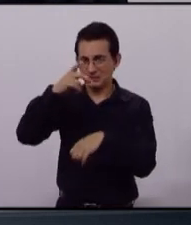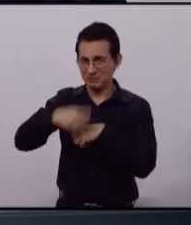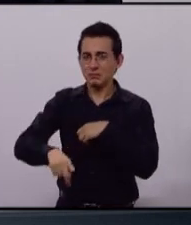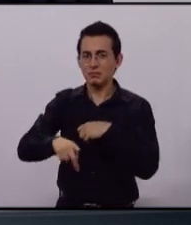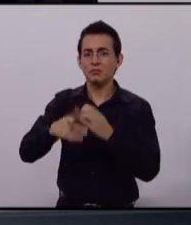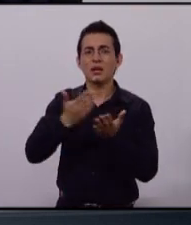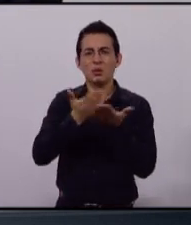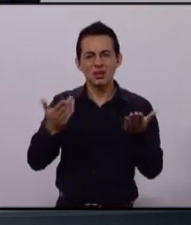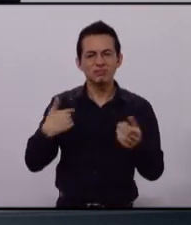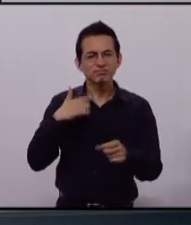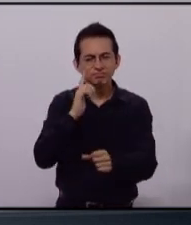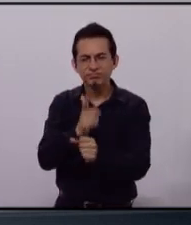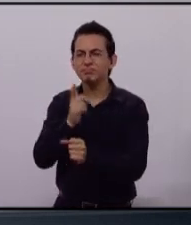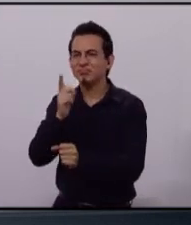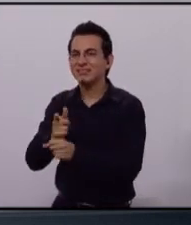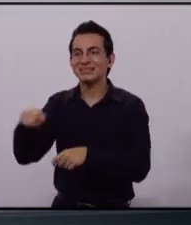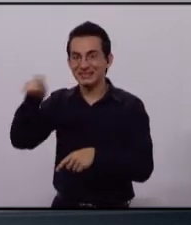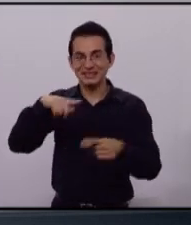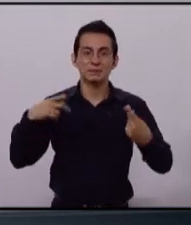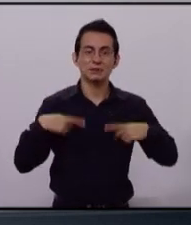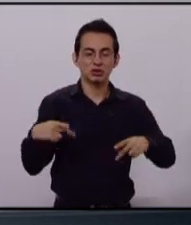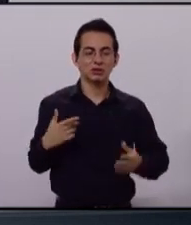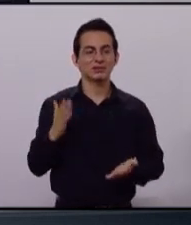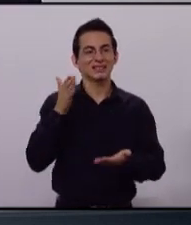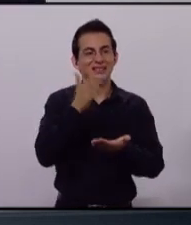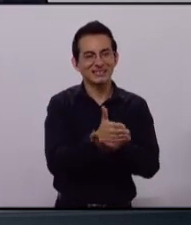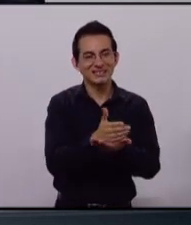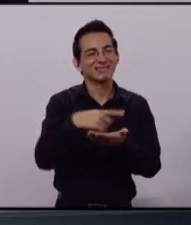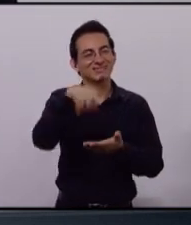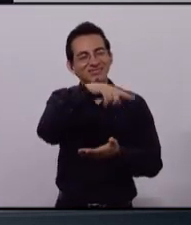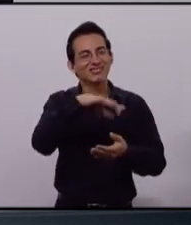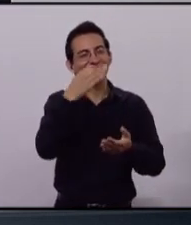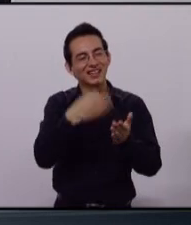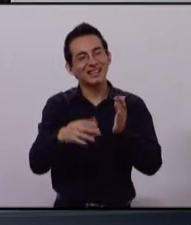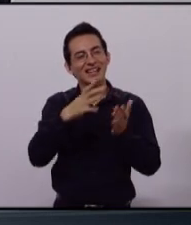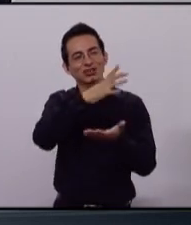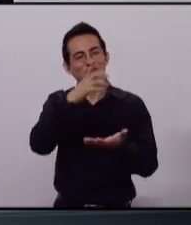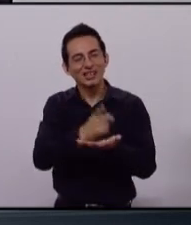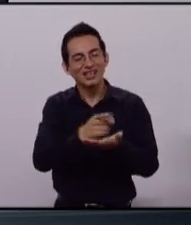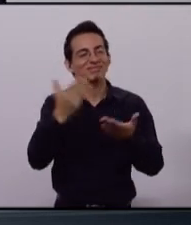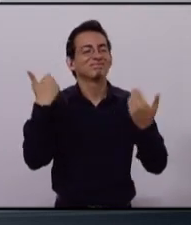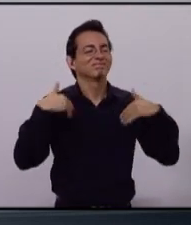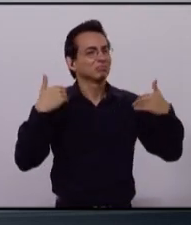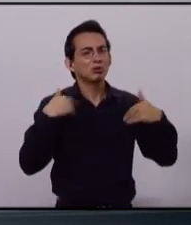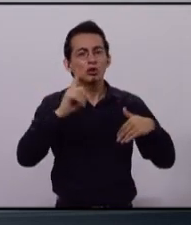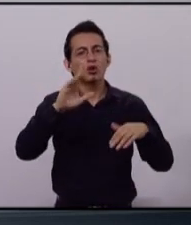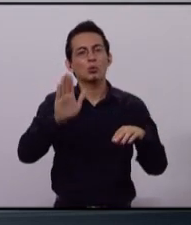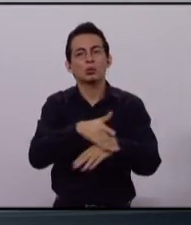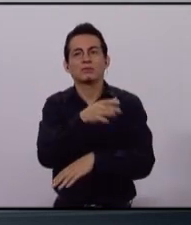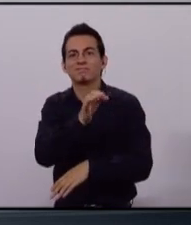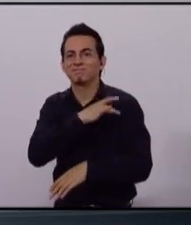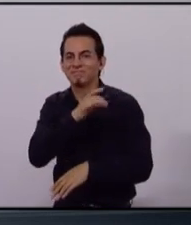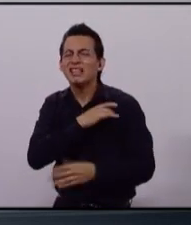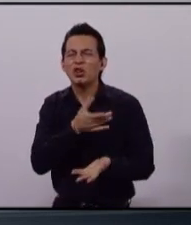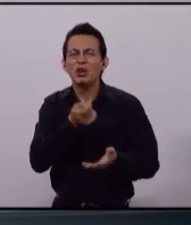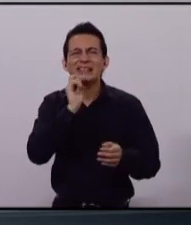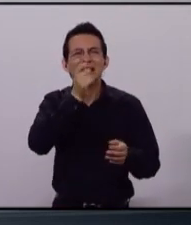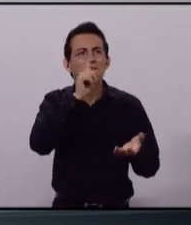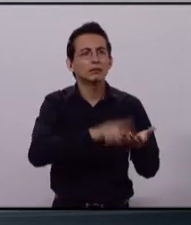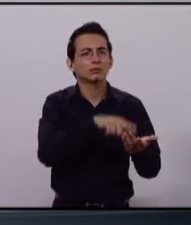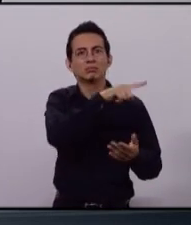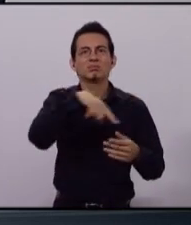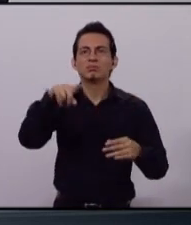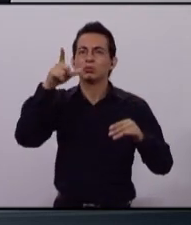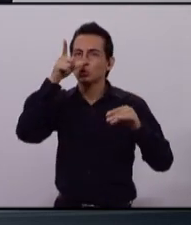que los zapopanos no visitan los lugares públicos porque no están iluminadas, porque no están con servicios, porque nos encontramos